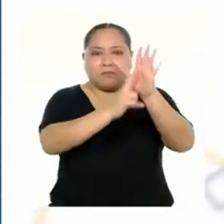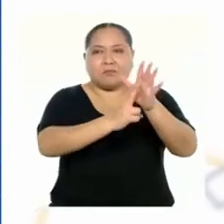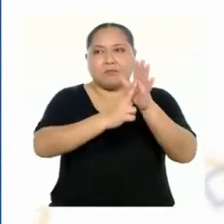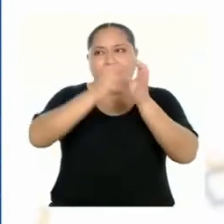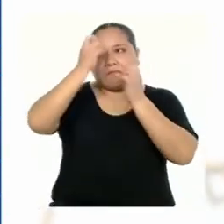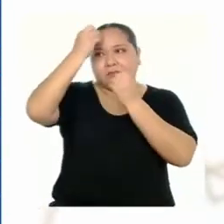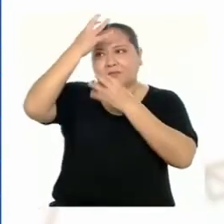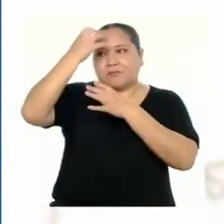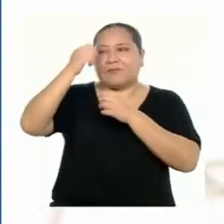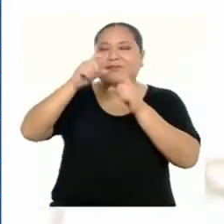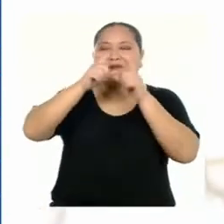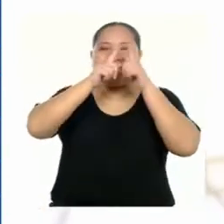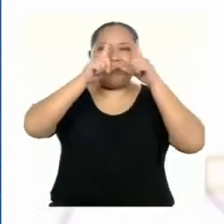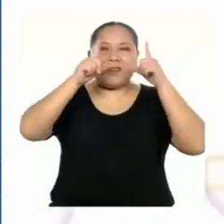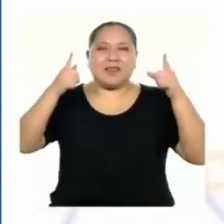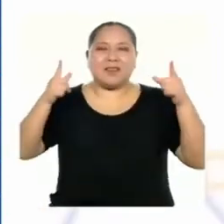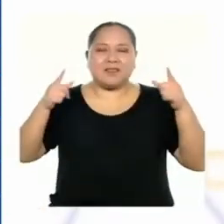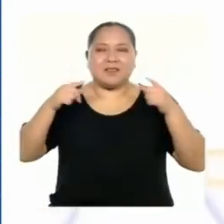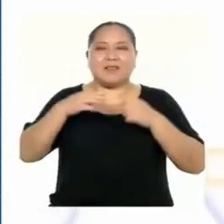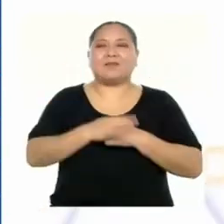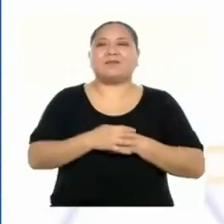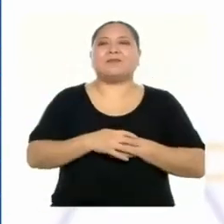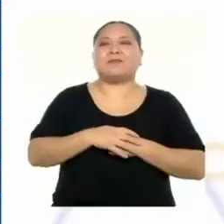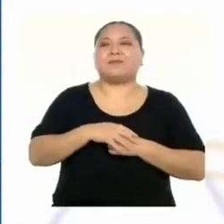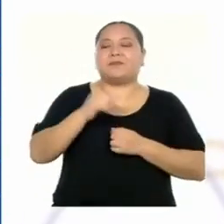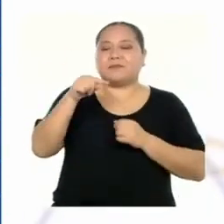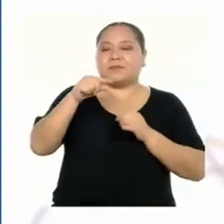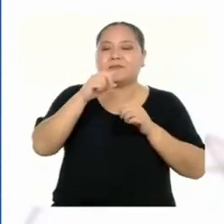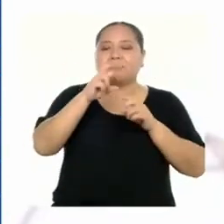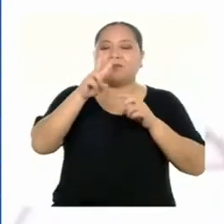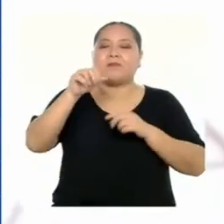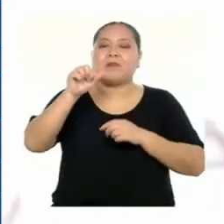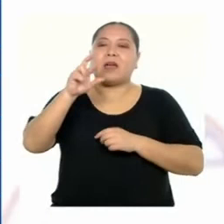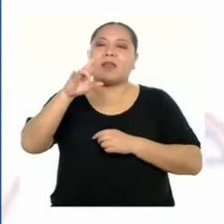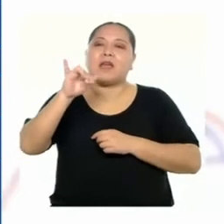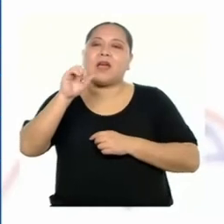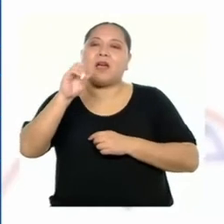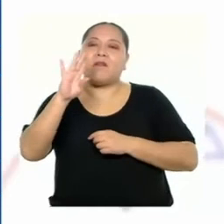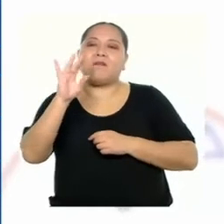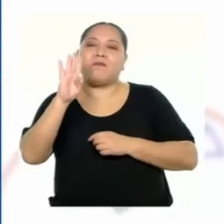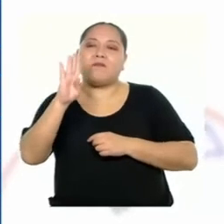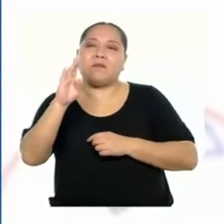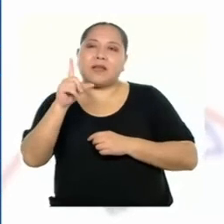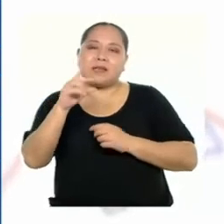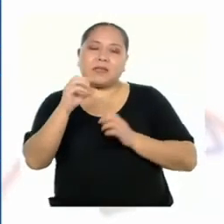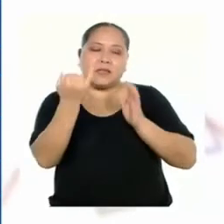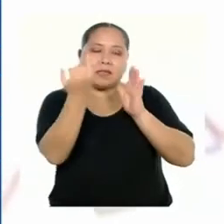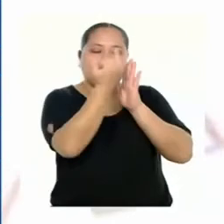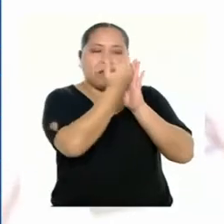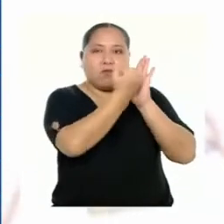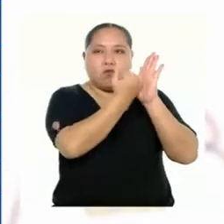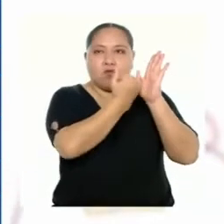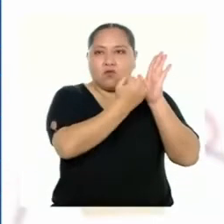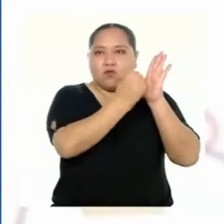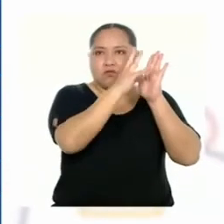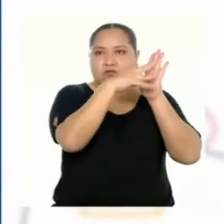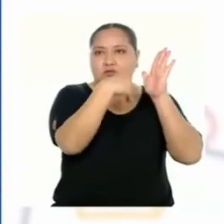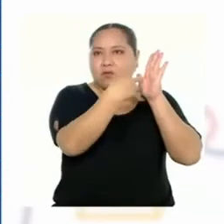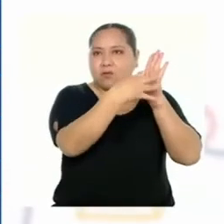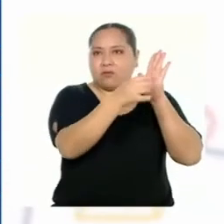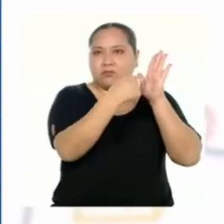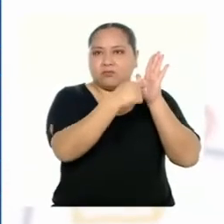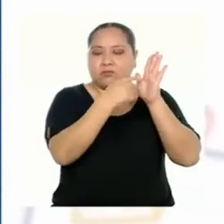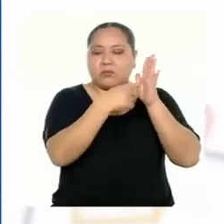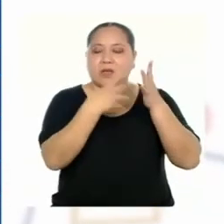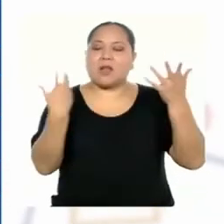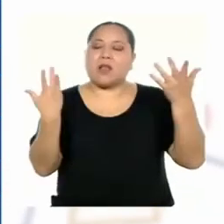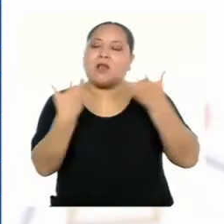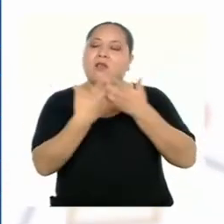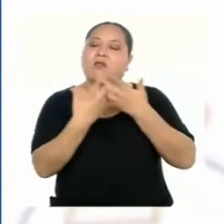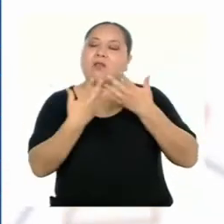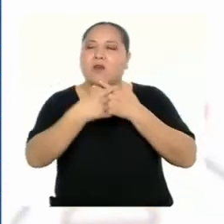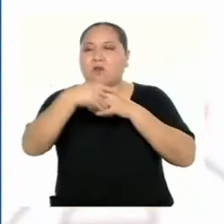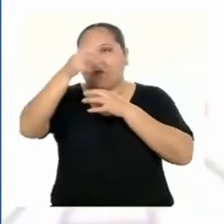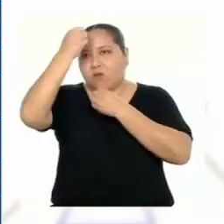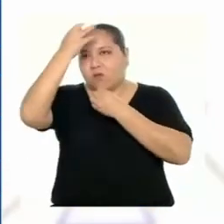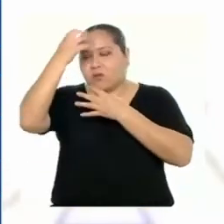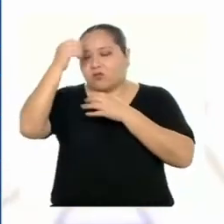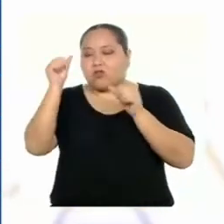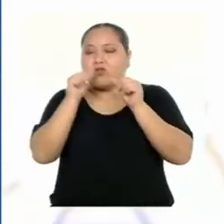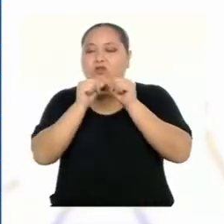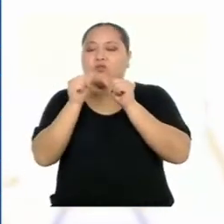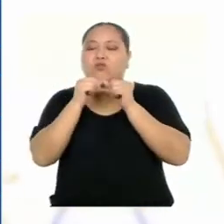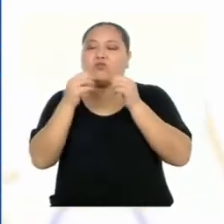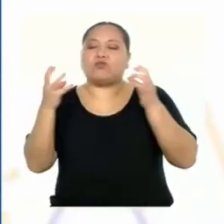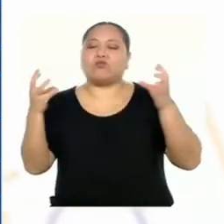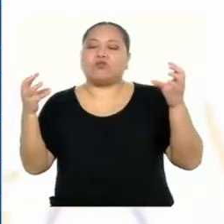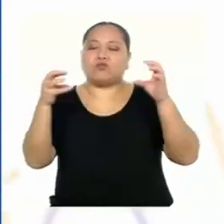situación en lenguaje común, mediante variables, gráficos o esquemas, y relacionamos los datos a través de operaciones.